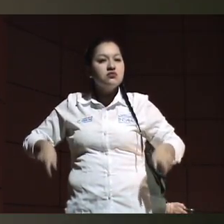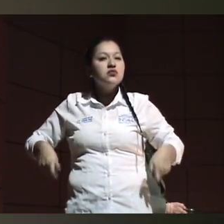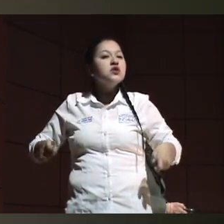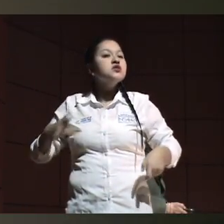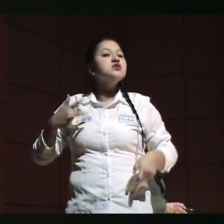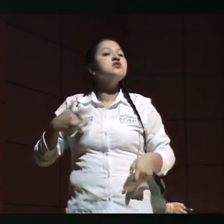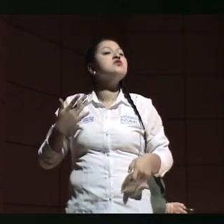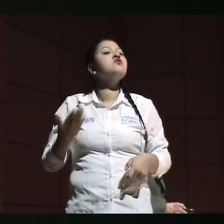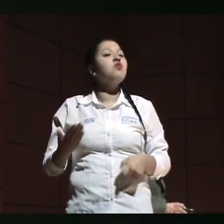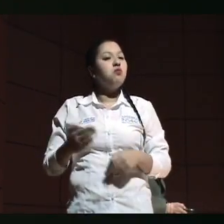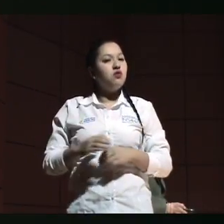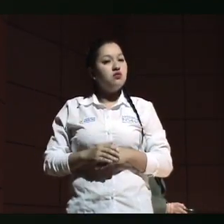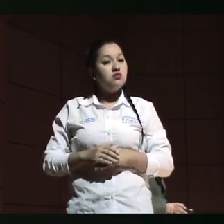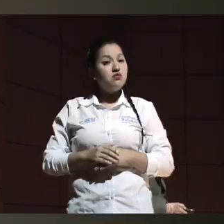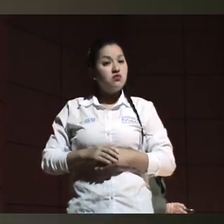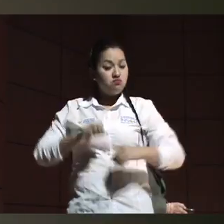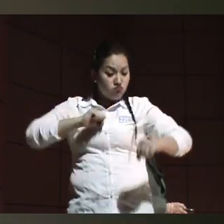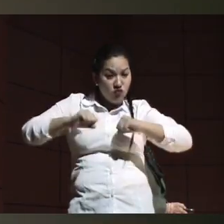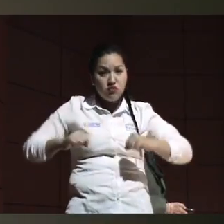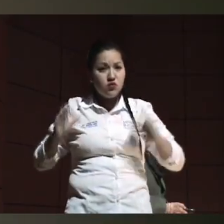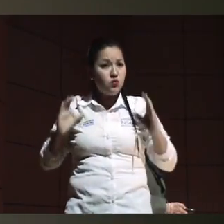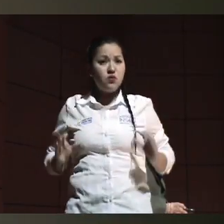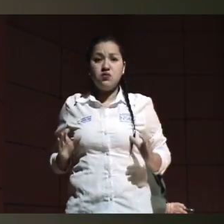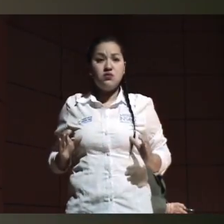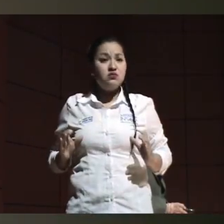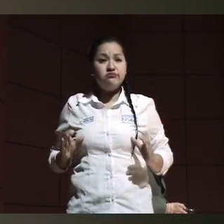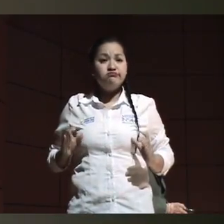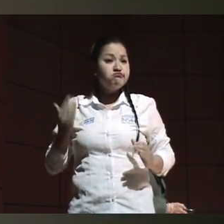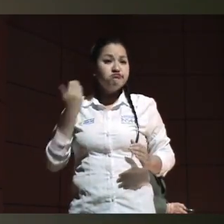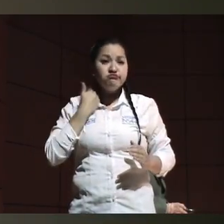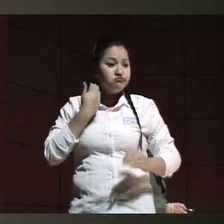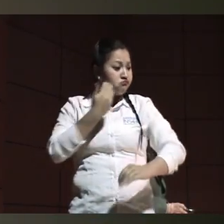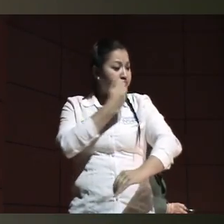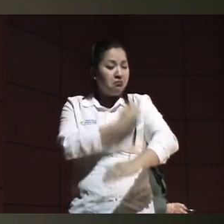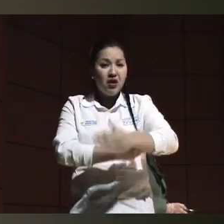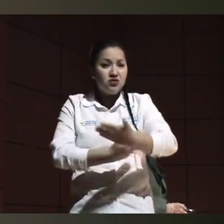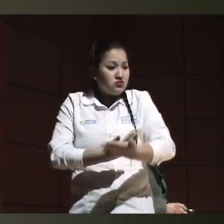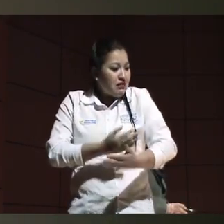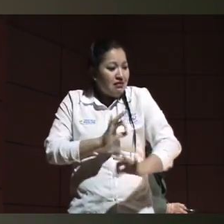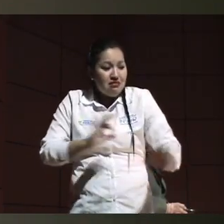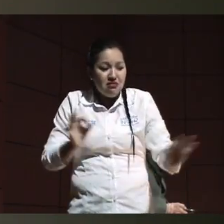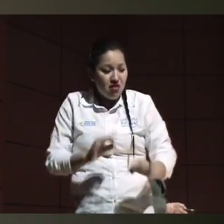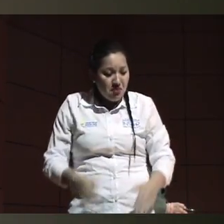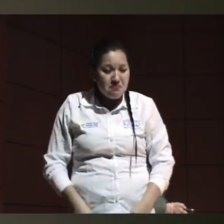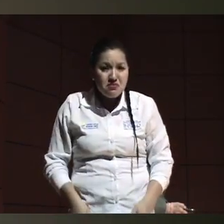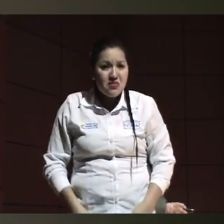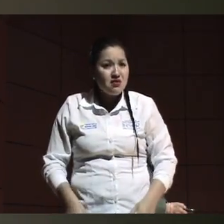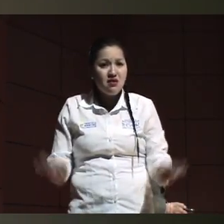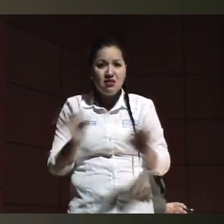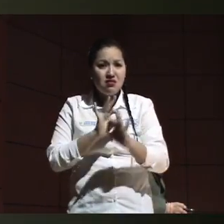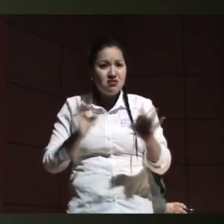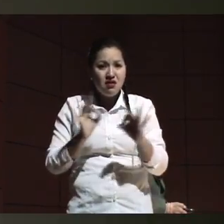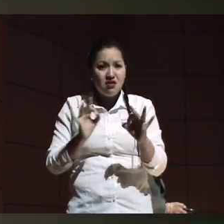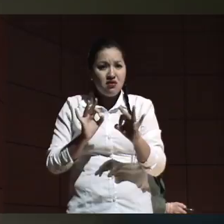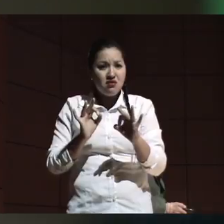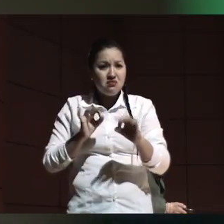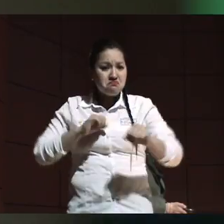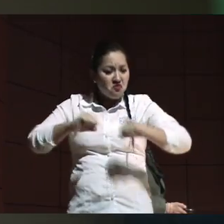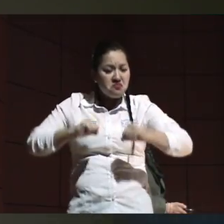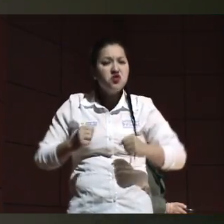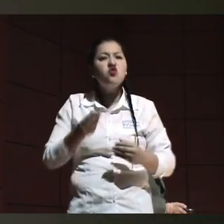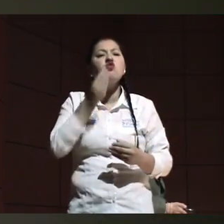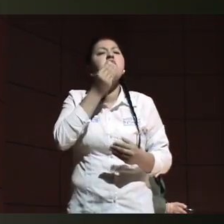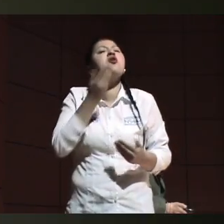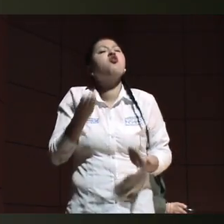su capacidad de movilidad está impedida, tanto de brazos superiores como inferiores, donde no puede comer,